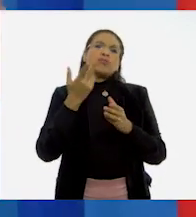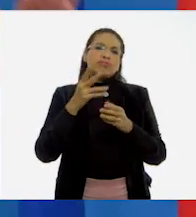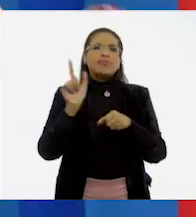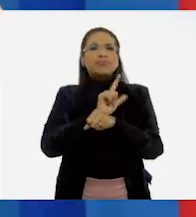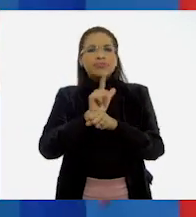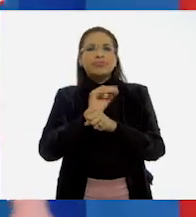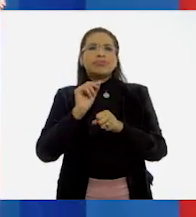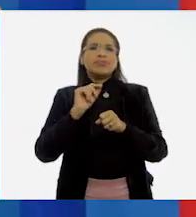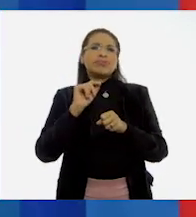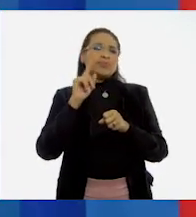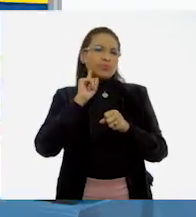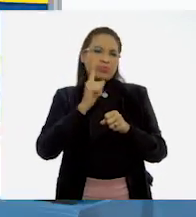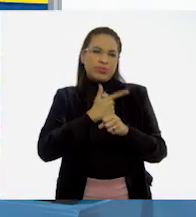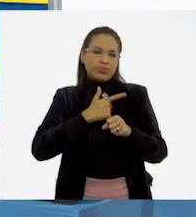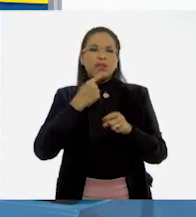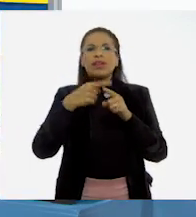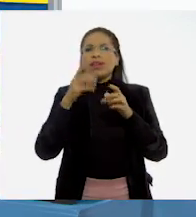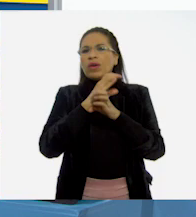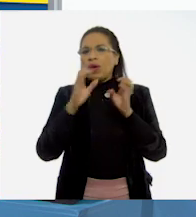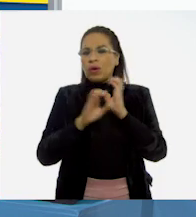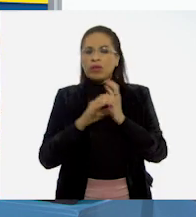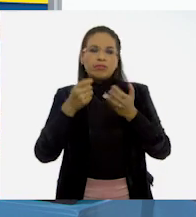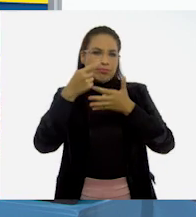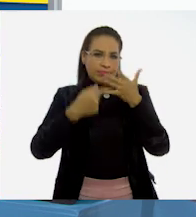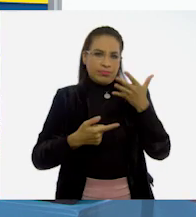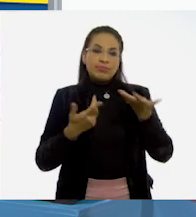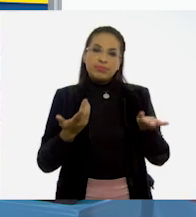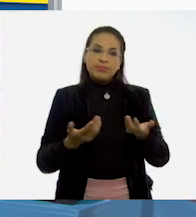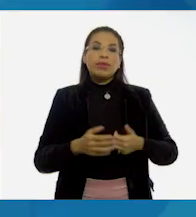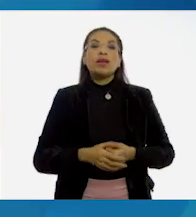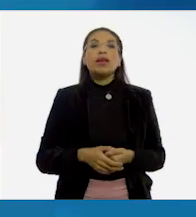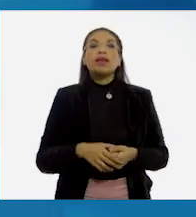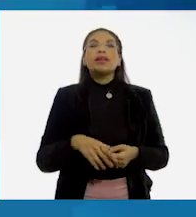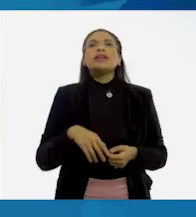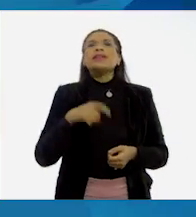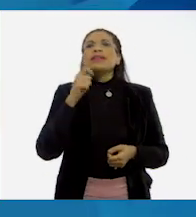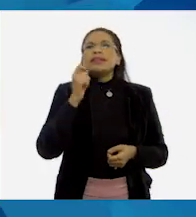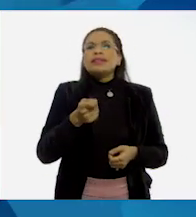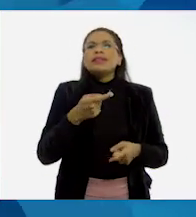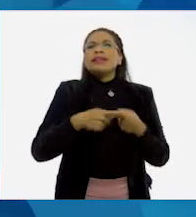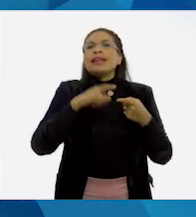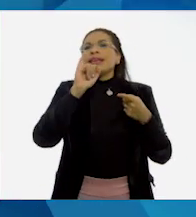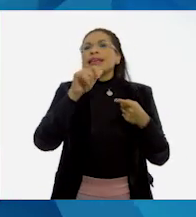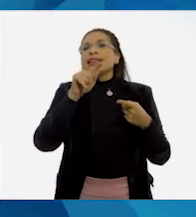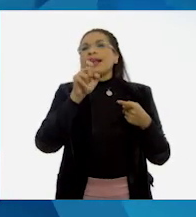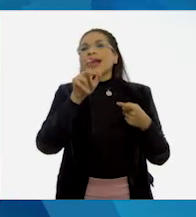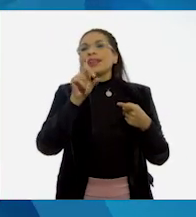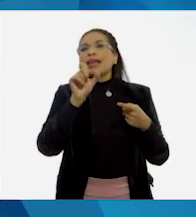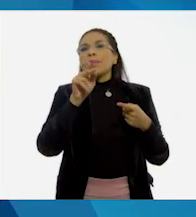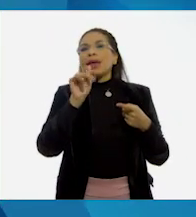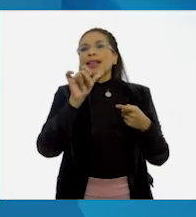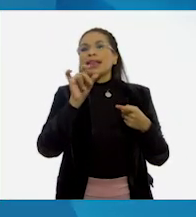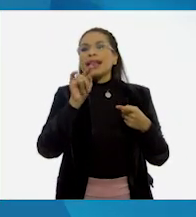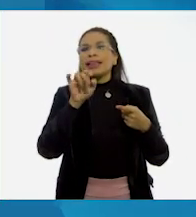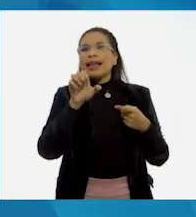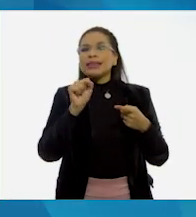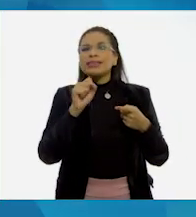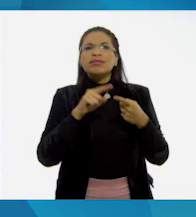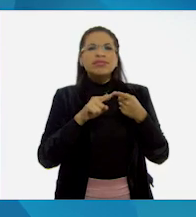cualquier otra condición. ¿Y qué significa que sean interdependientes,